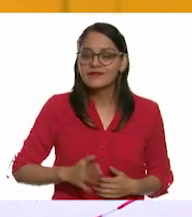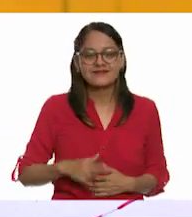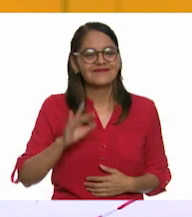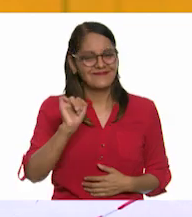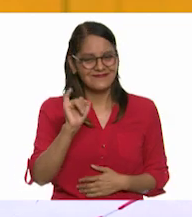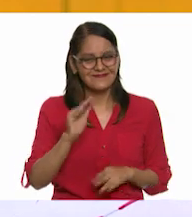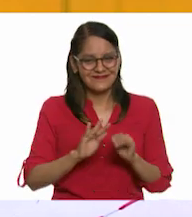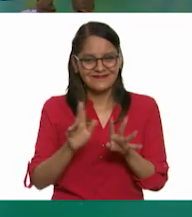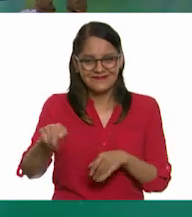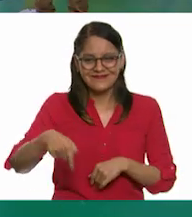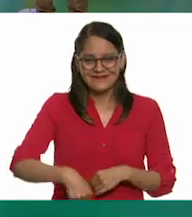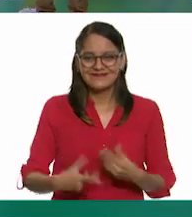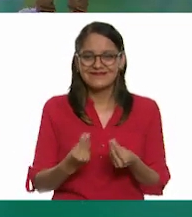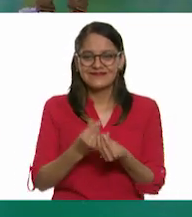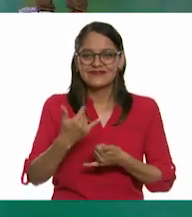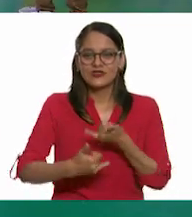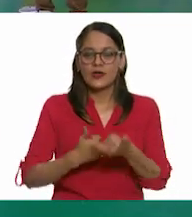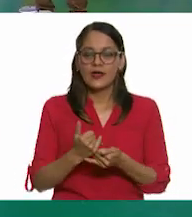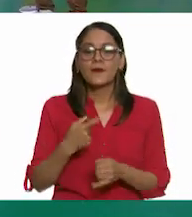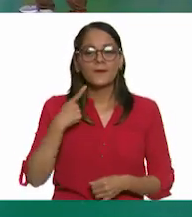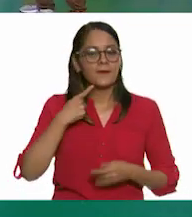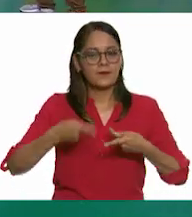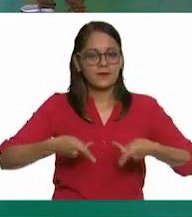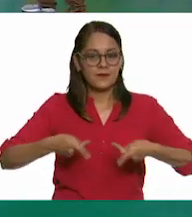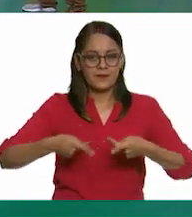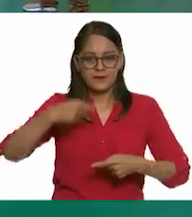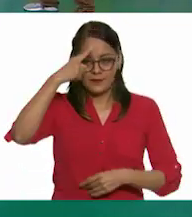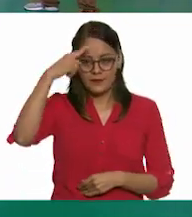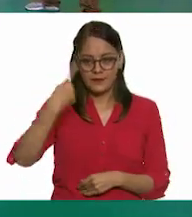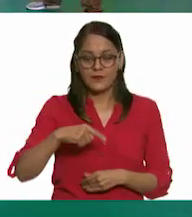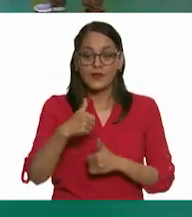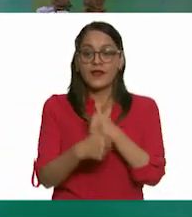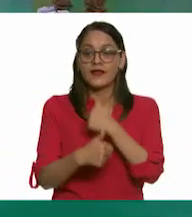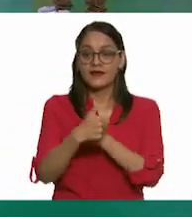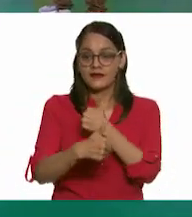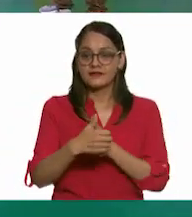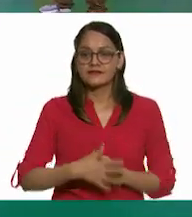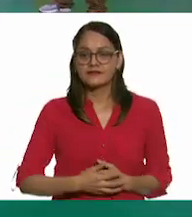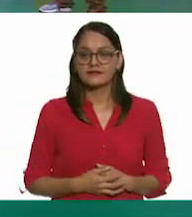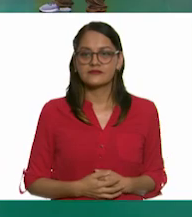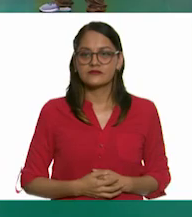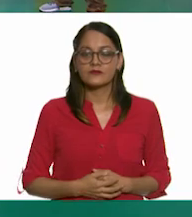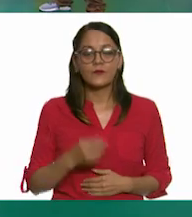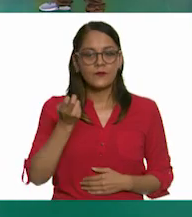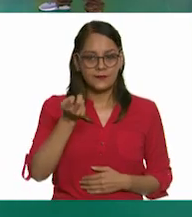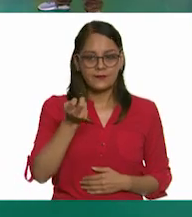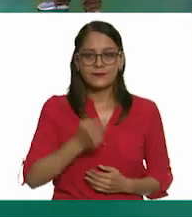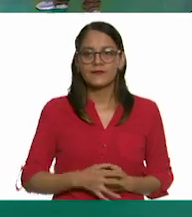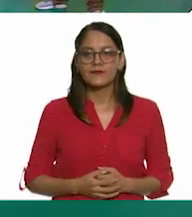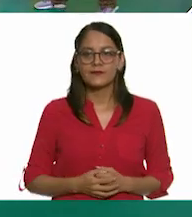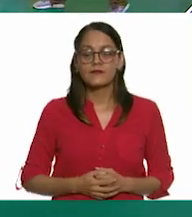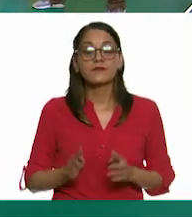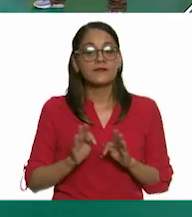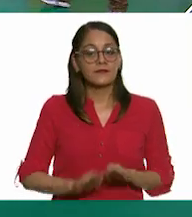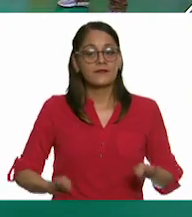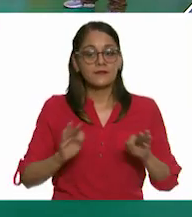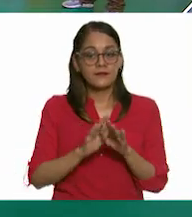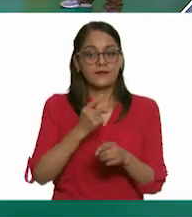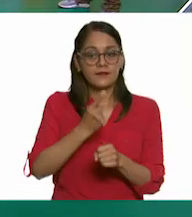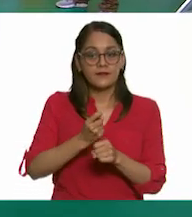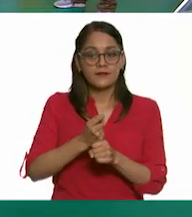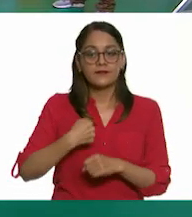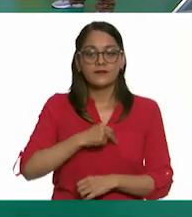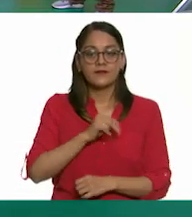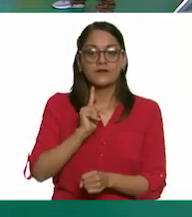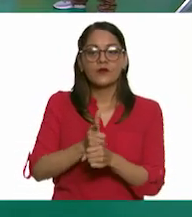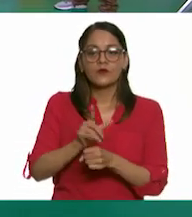Rita. Para eso te trajimos. Muy bien. Estamos preparados para realizar esta carrera. Por lo tanto, es importante primero encontrar